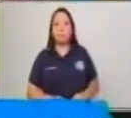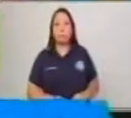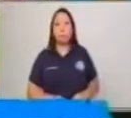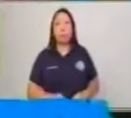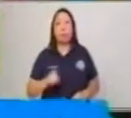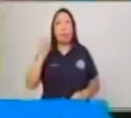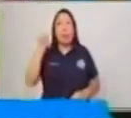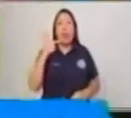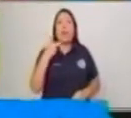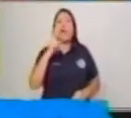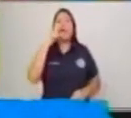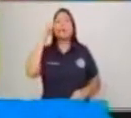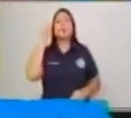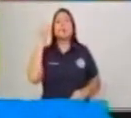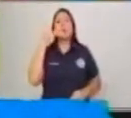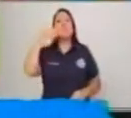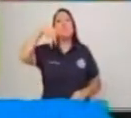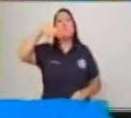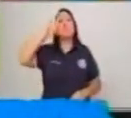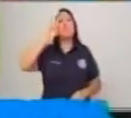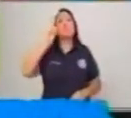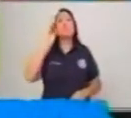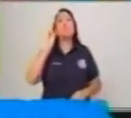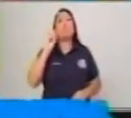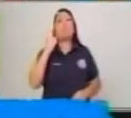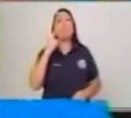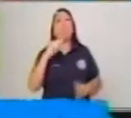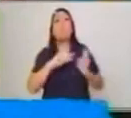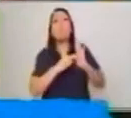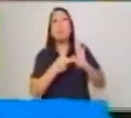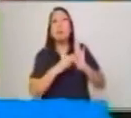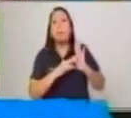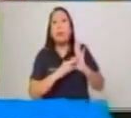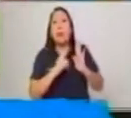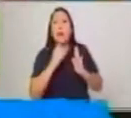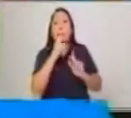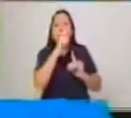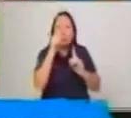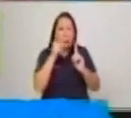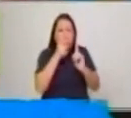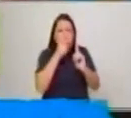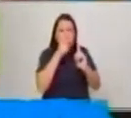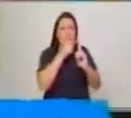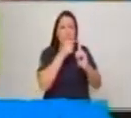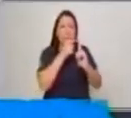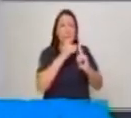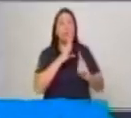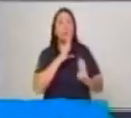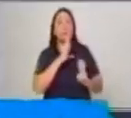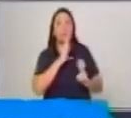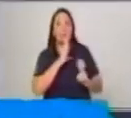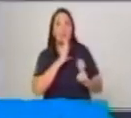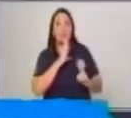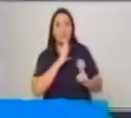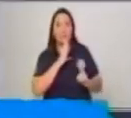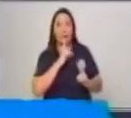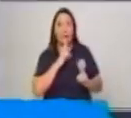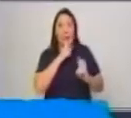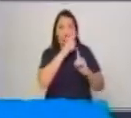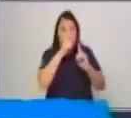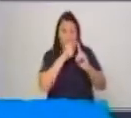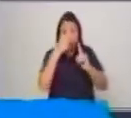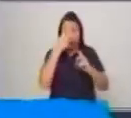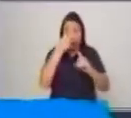El nudo. ¿Qué pasa con el nudo? Es el centro de la narración. El centro de la narración está el